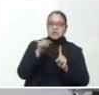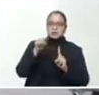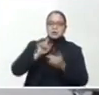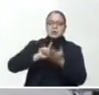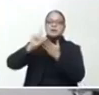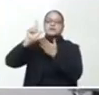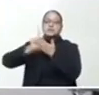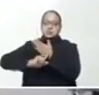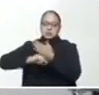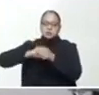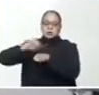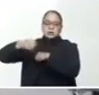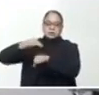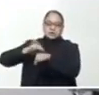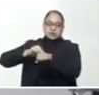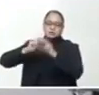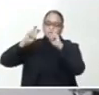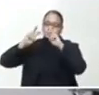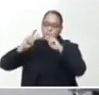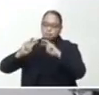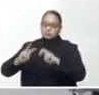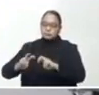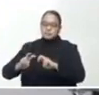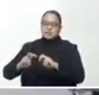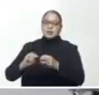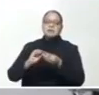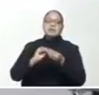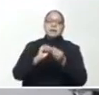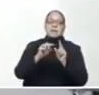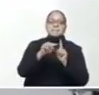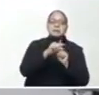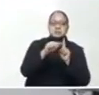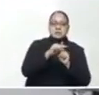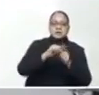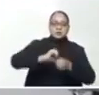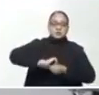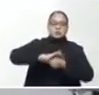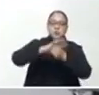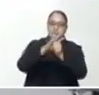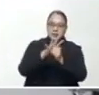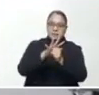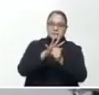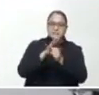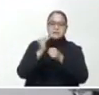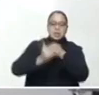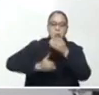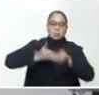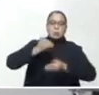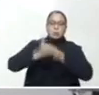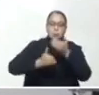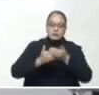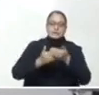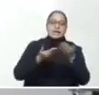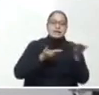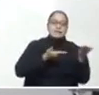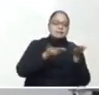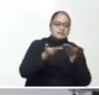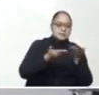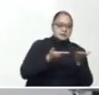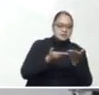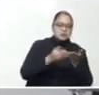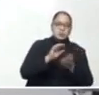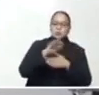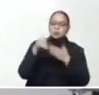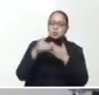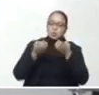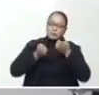Laboratorio Nacional de Virología como caso positivo. Durante el proceso de atención y a pesar de